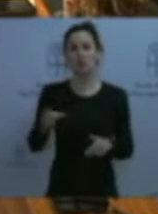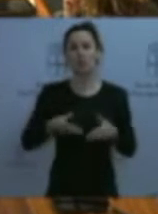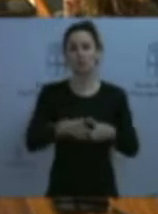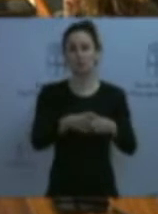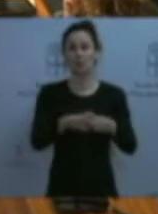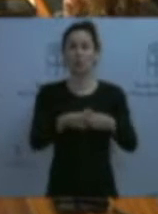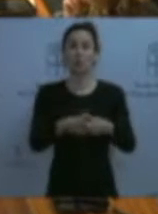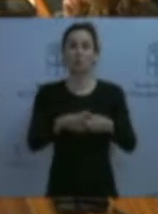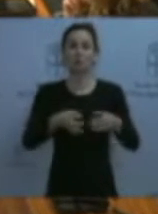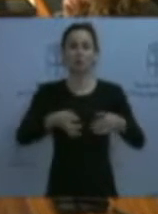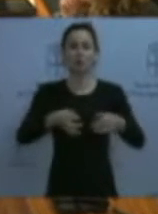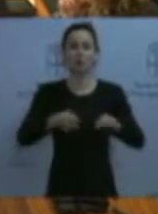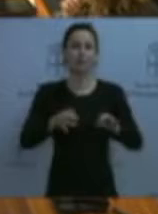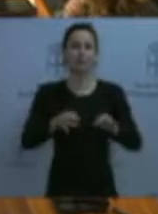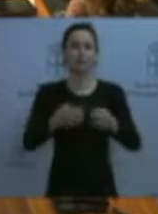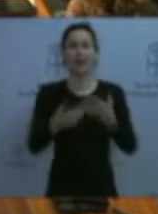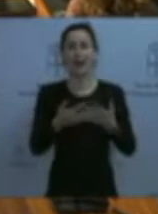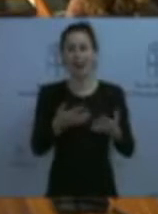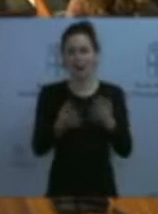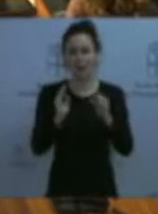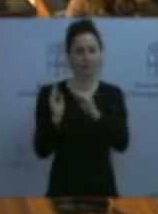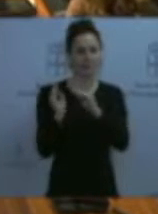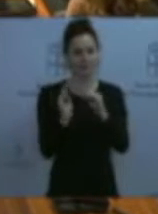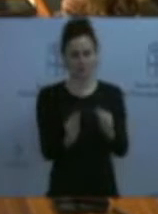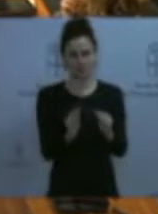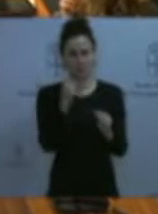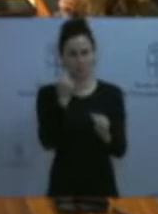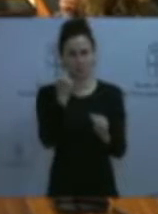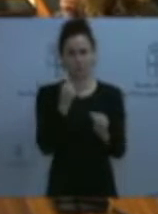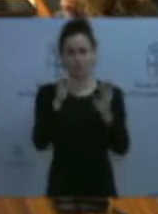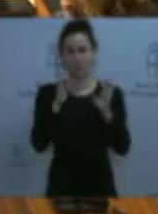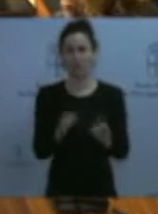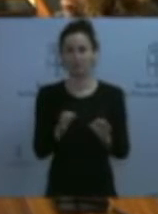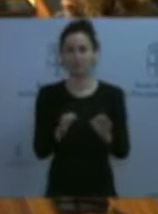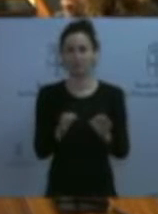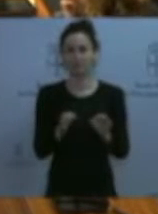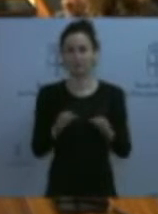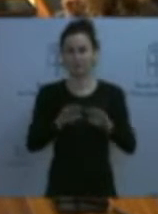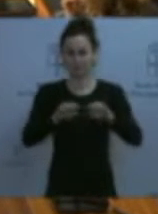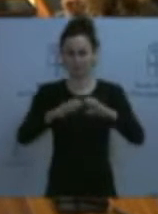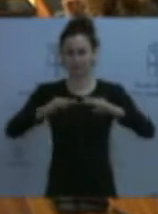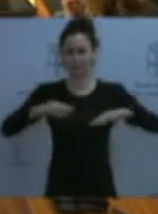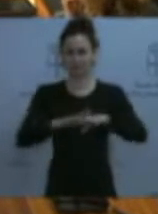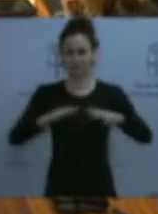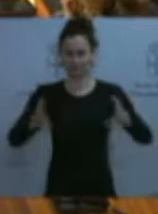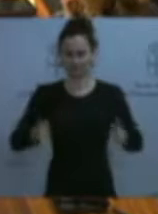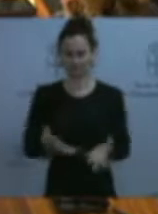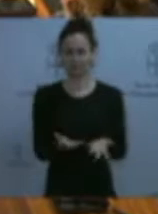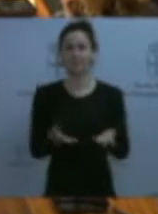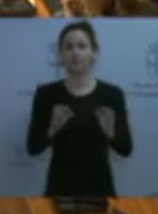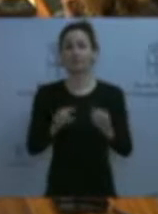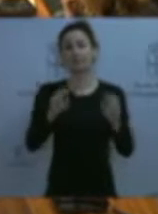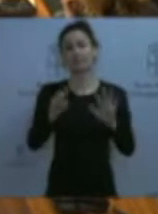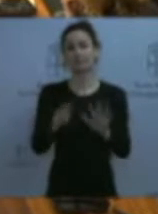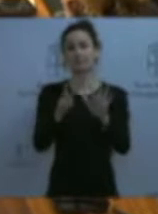artes menores, una treintena de artes fijas, palangreros y volanteros y siete de pesca de cerco. Además de